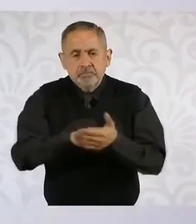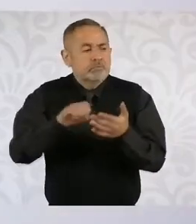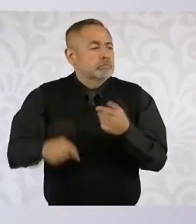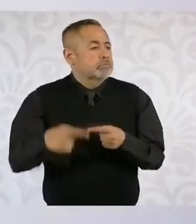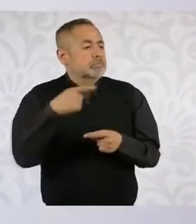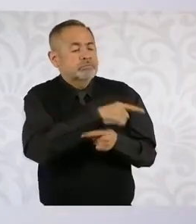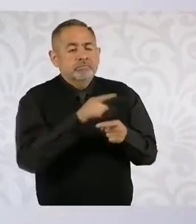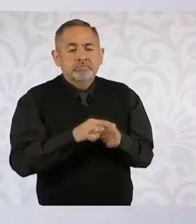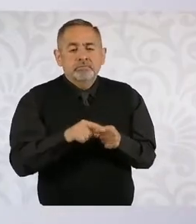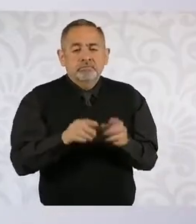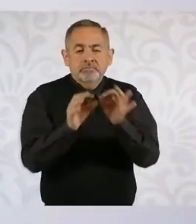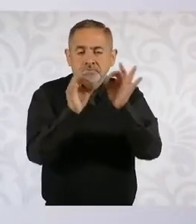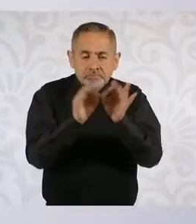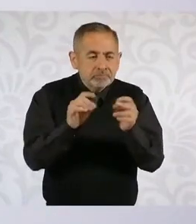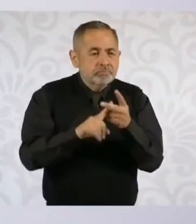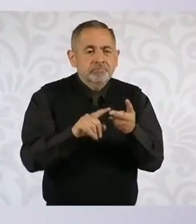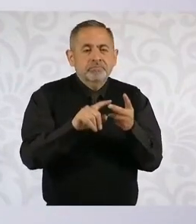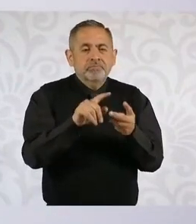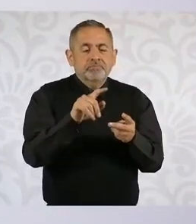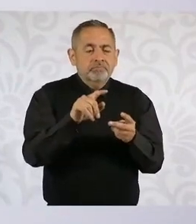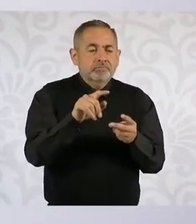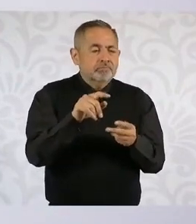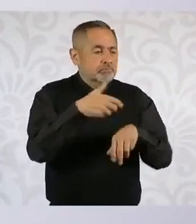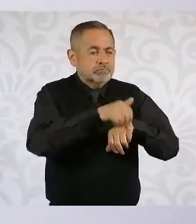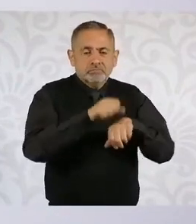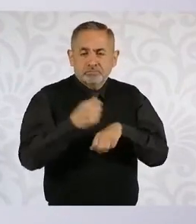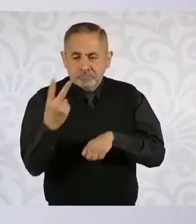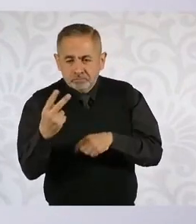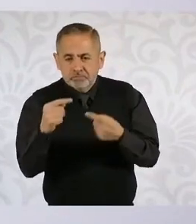el viaducto y otros proyectos que hay en Baja California, hoy en particular en Tijuana.